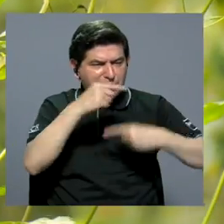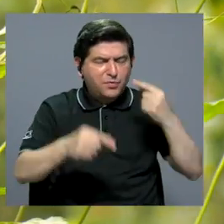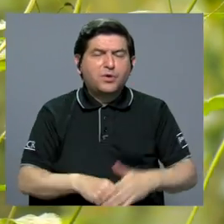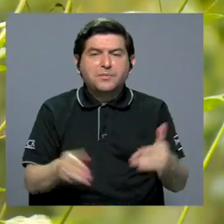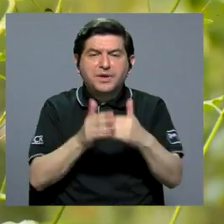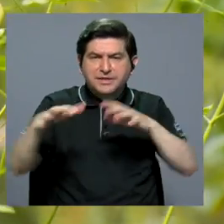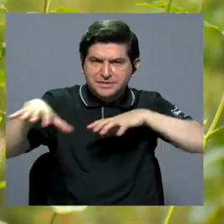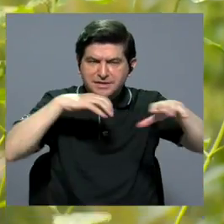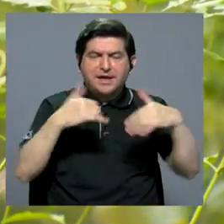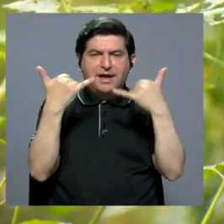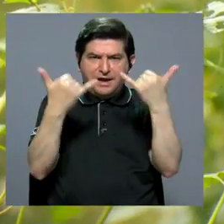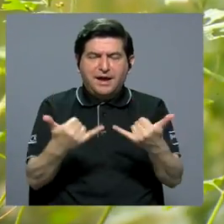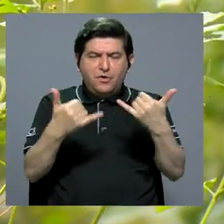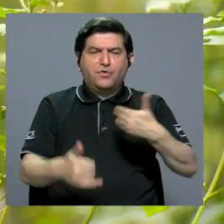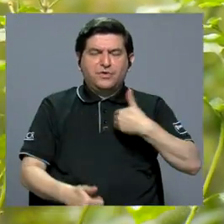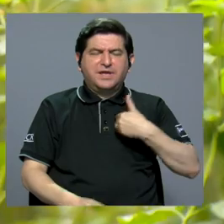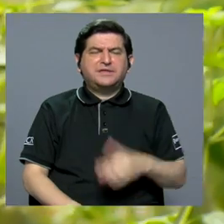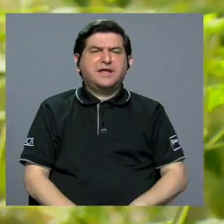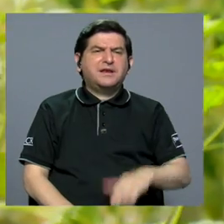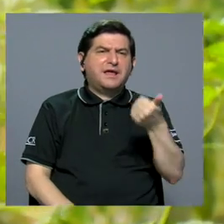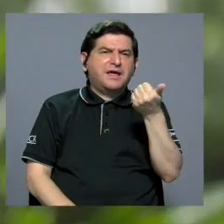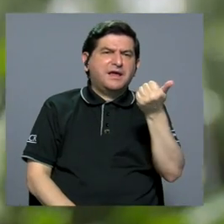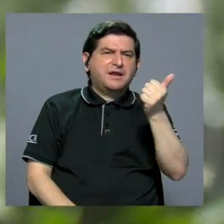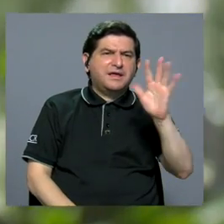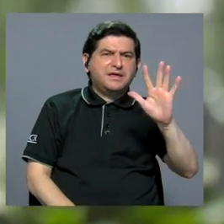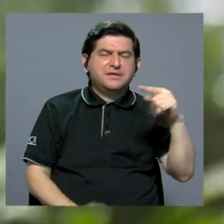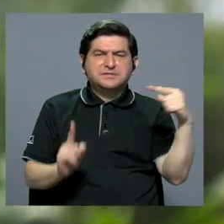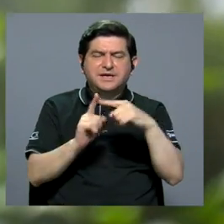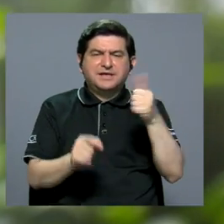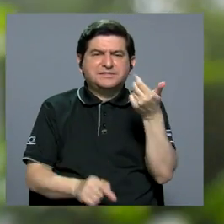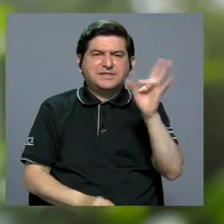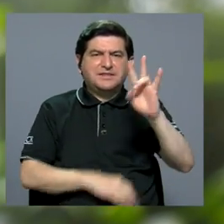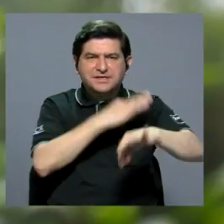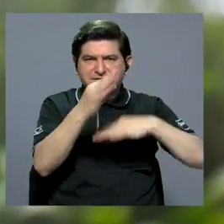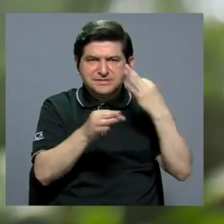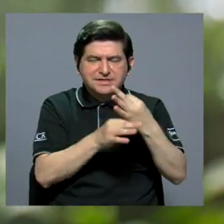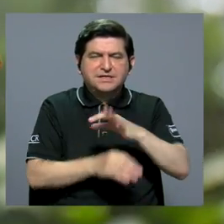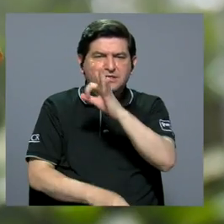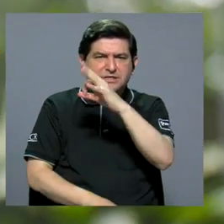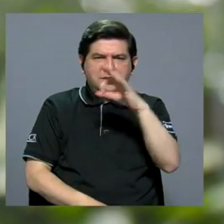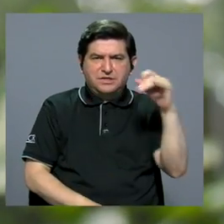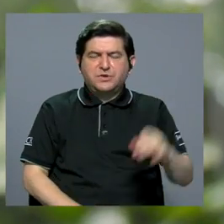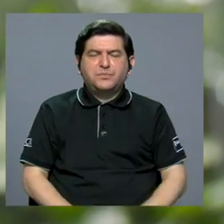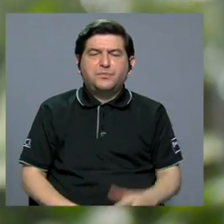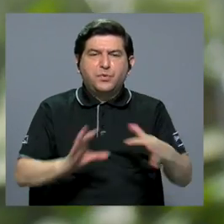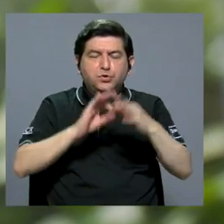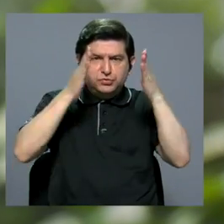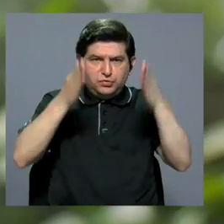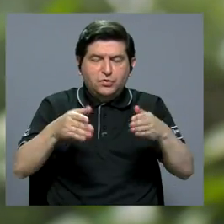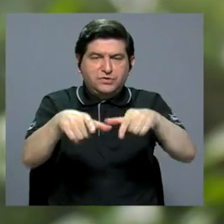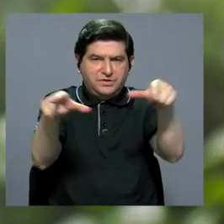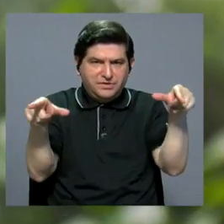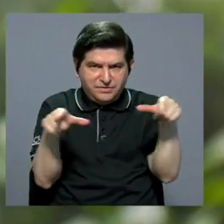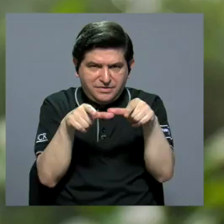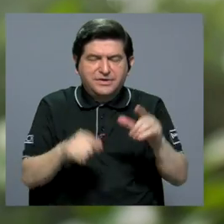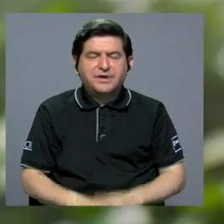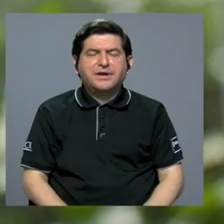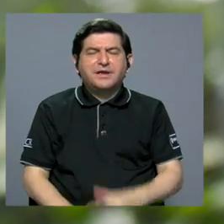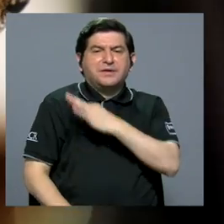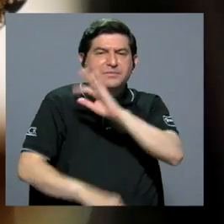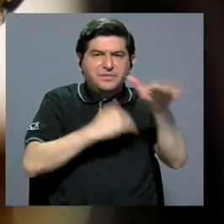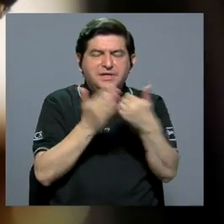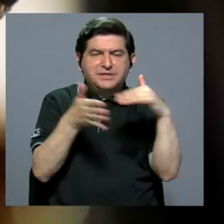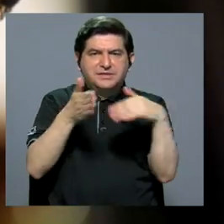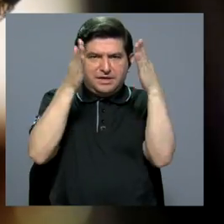poco se va reactivando actualmente alberga de 15 a 17 especies de mariposas. La coordinadora de la Reserva invita a toda la